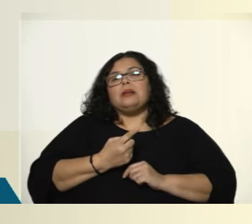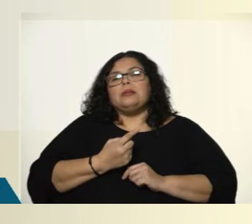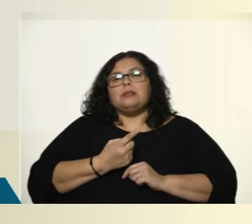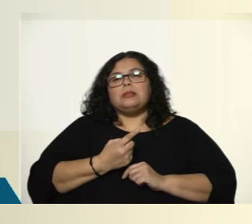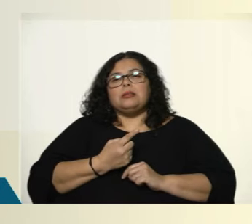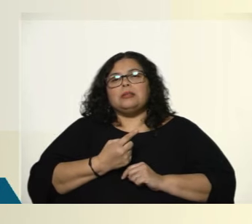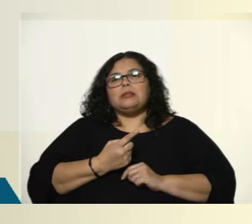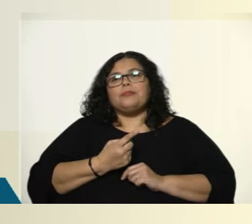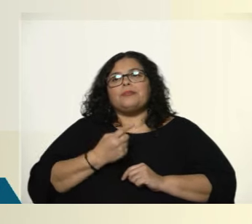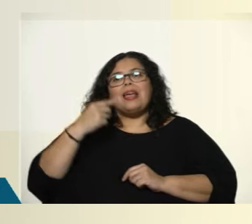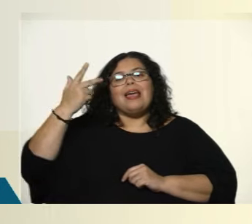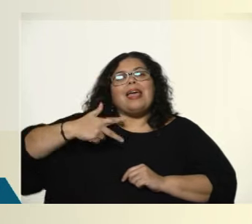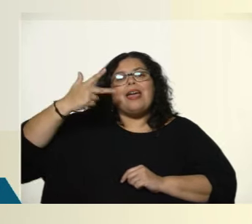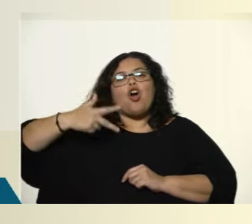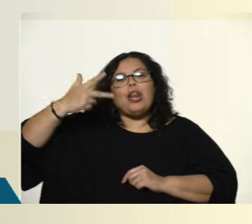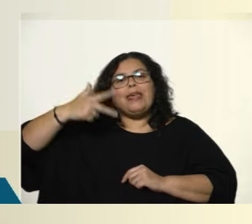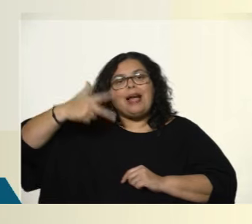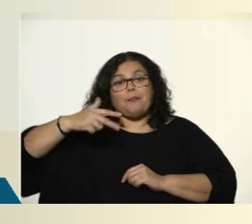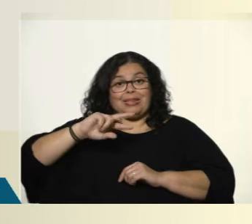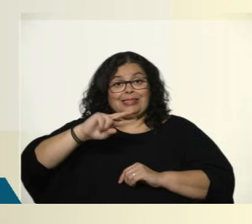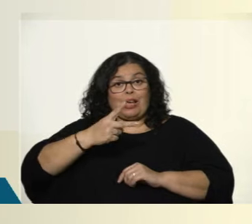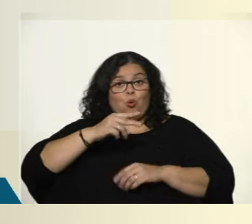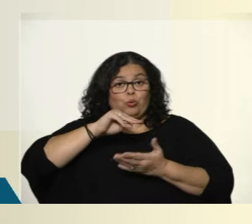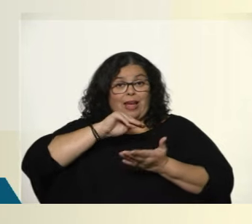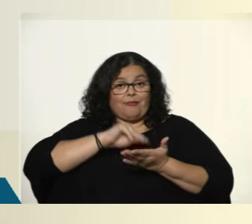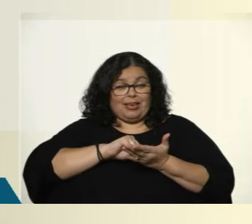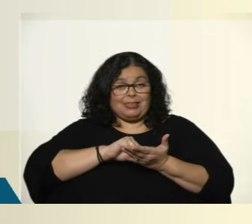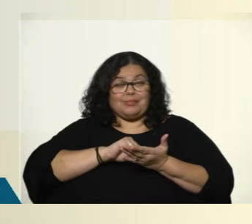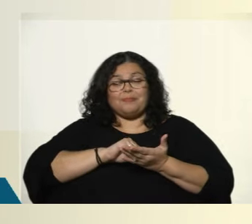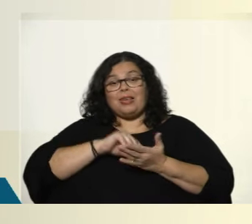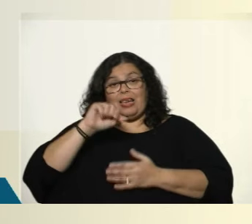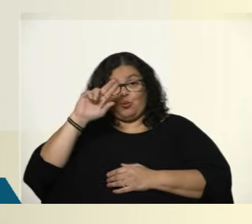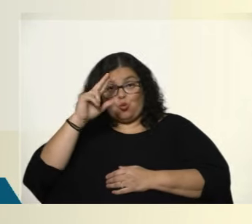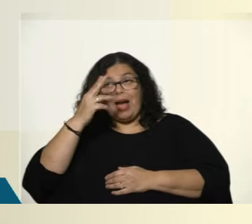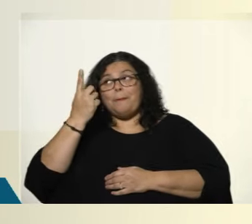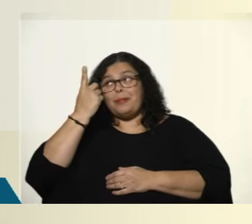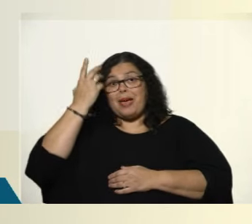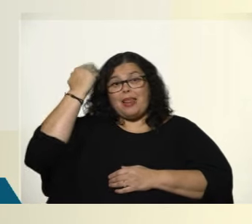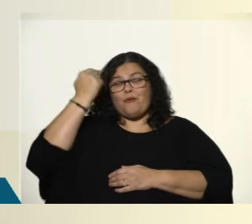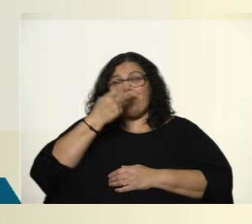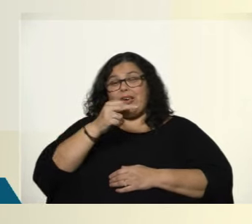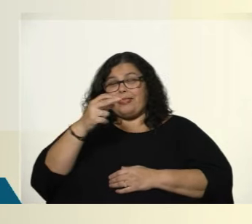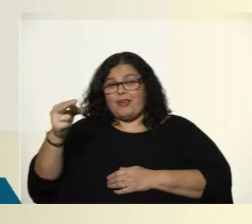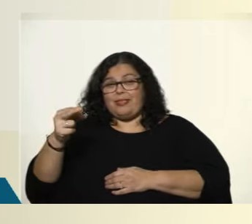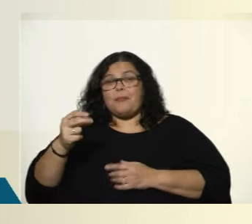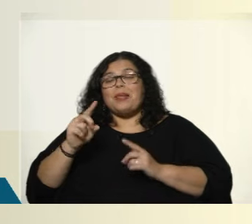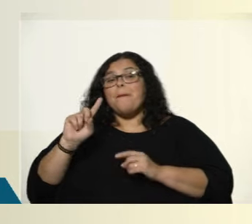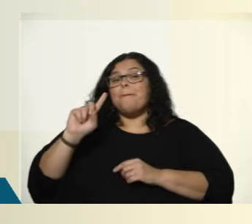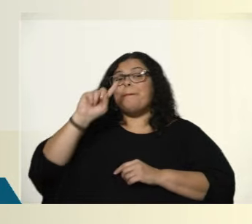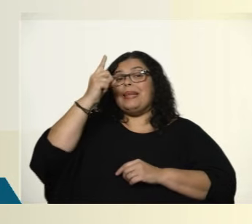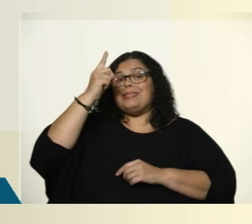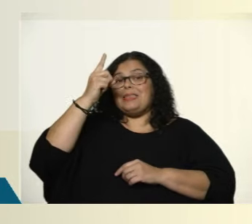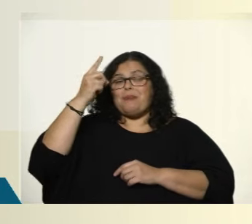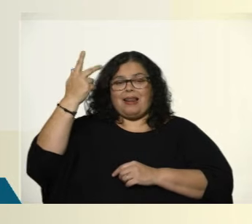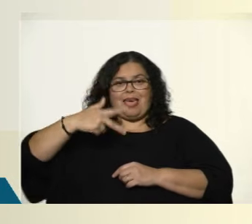la eólica. Por segunda vez en la historia del país, la primera fue en 2020, la principal fuente de generación eléctrica